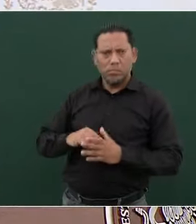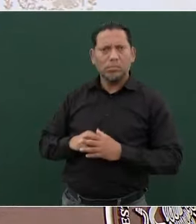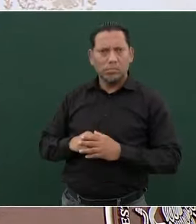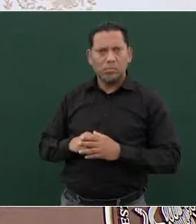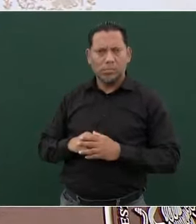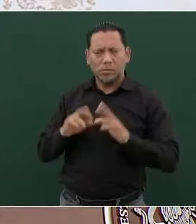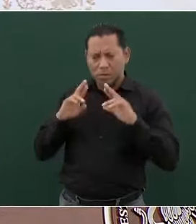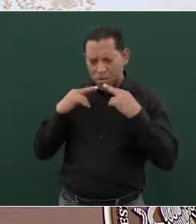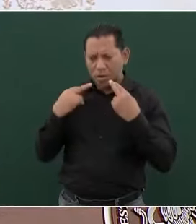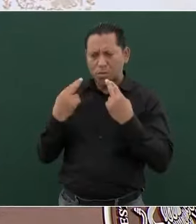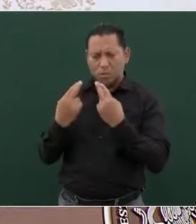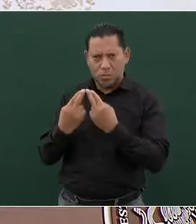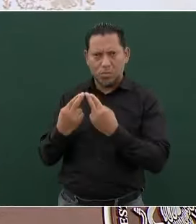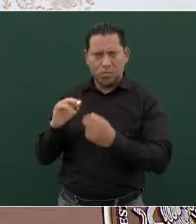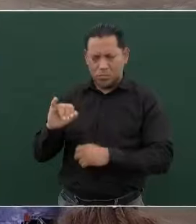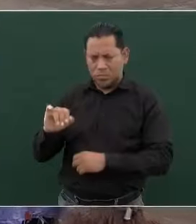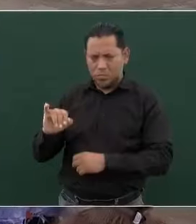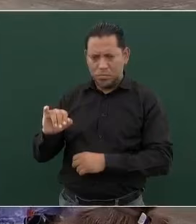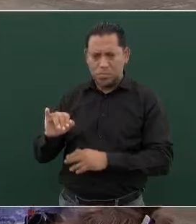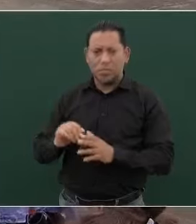de las reuniones. No,